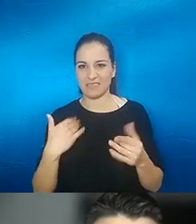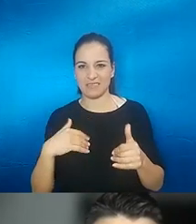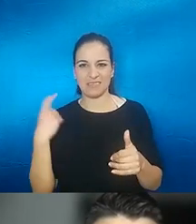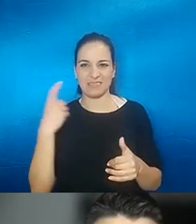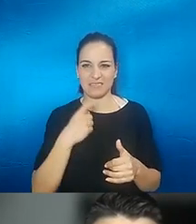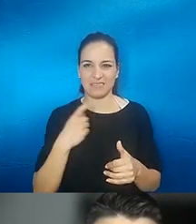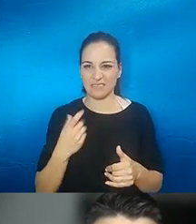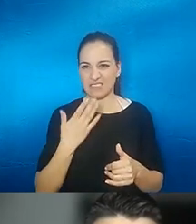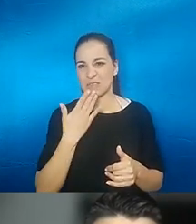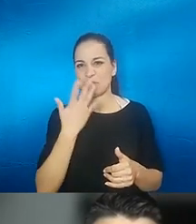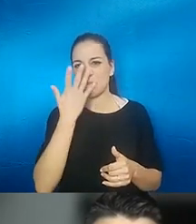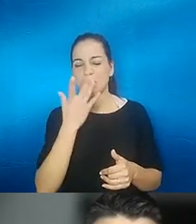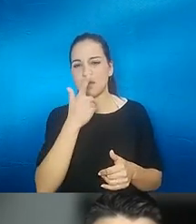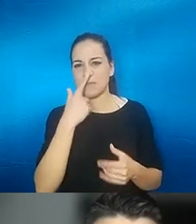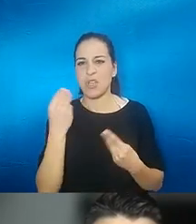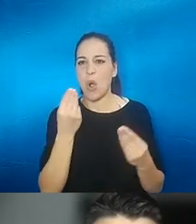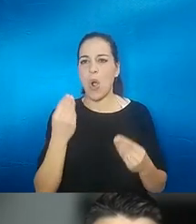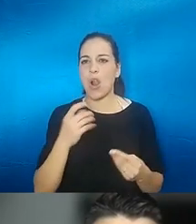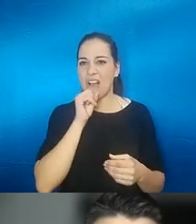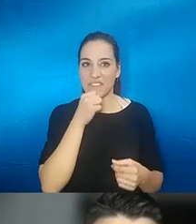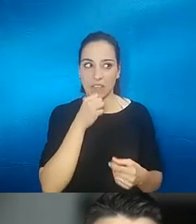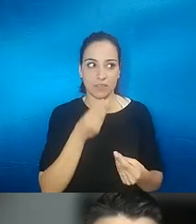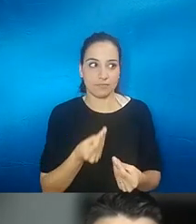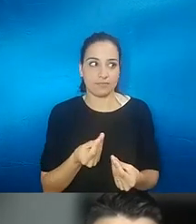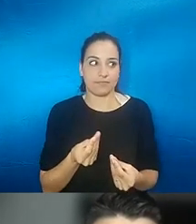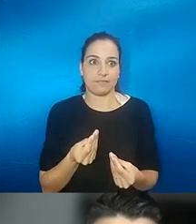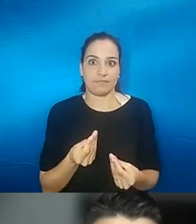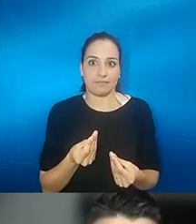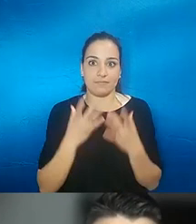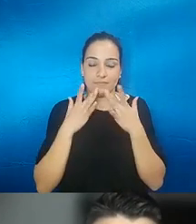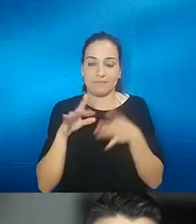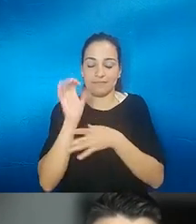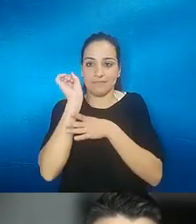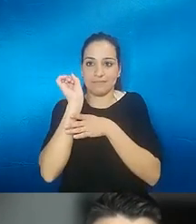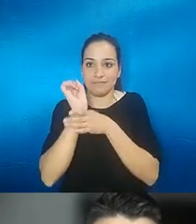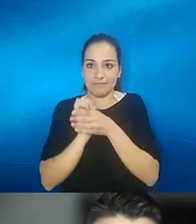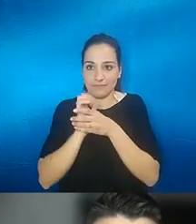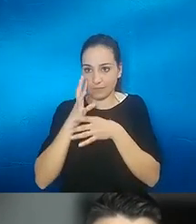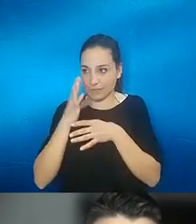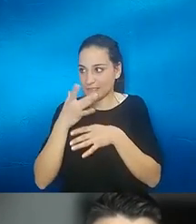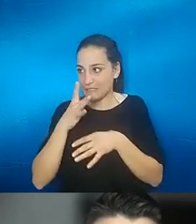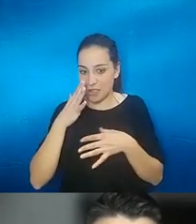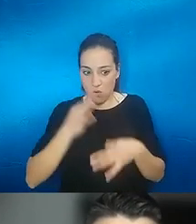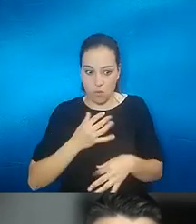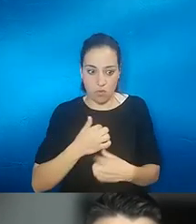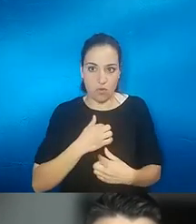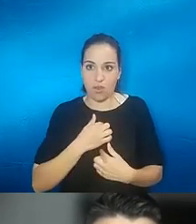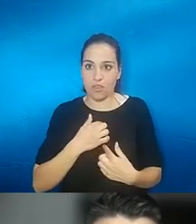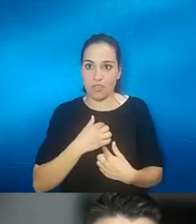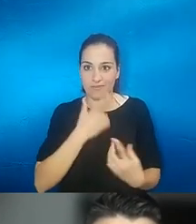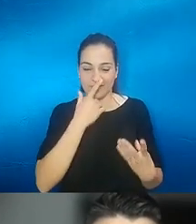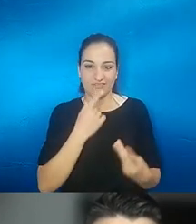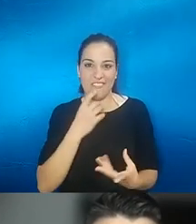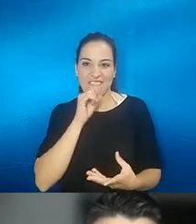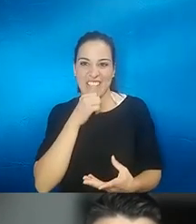huele a vieja yo no sabía dónde meterme porque obviamente voy a ser yo y así era era yo es verdad